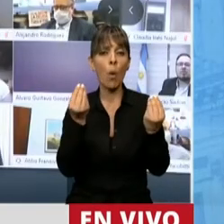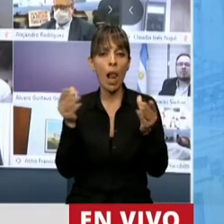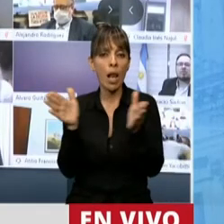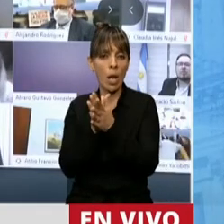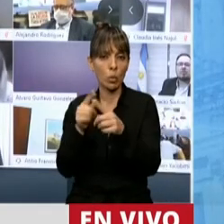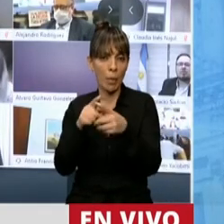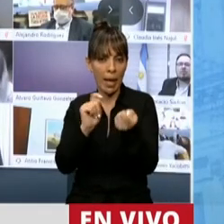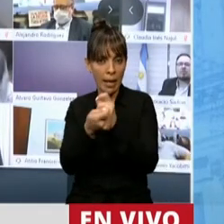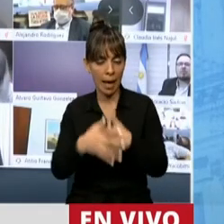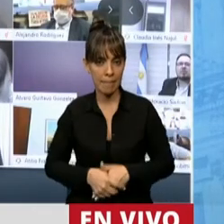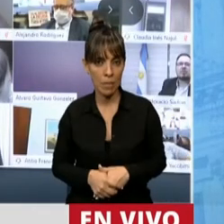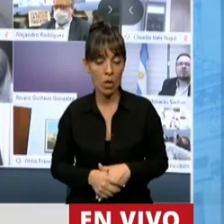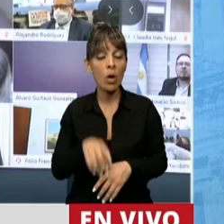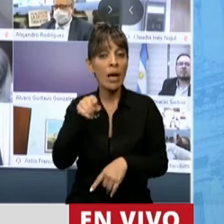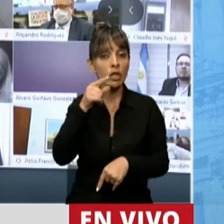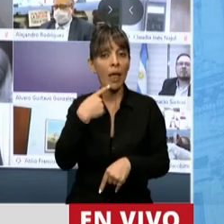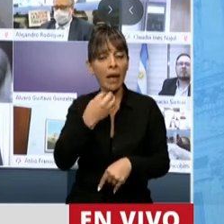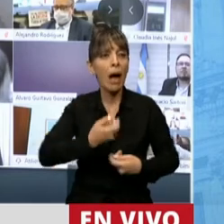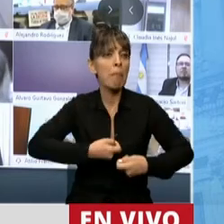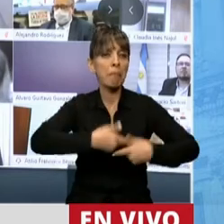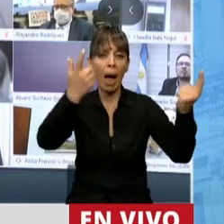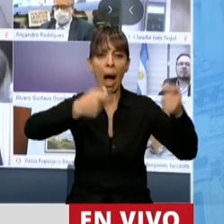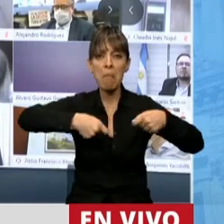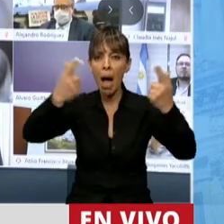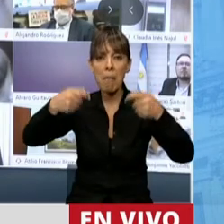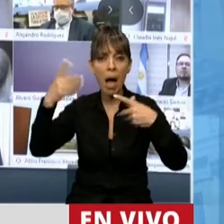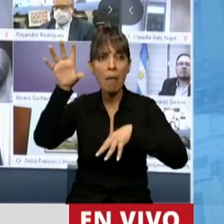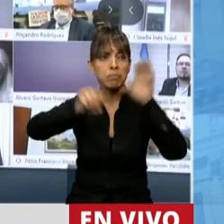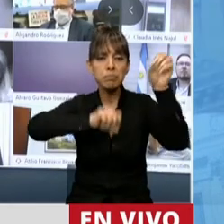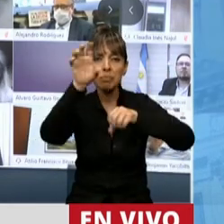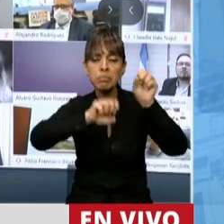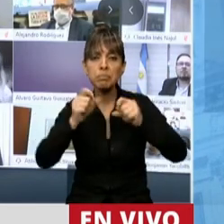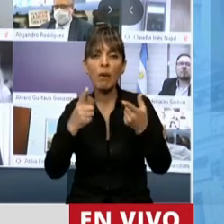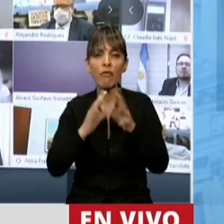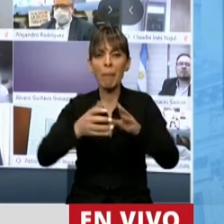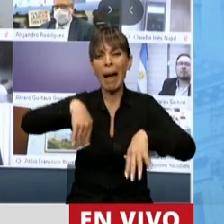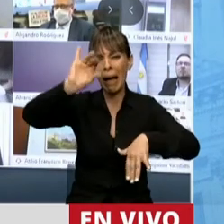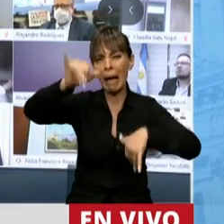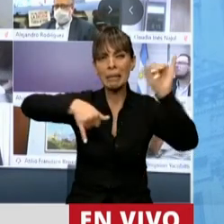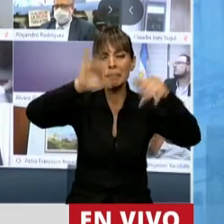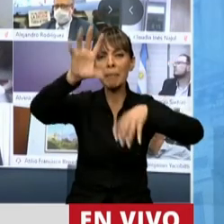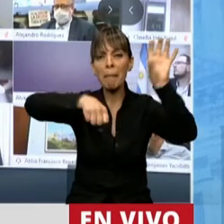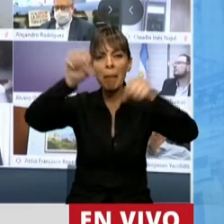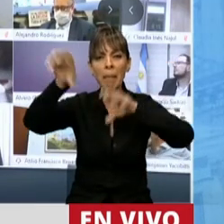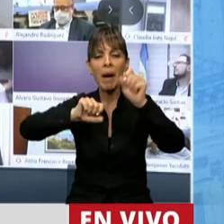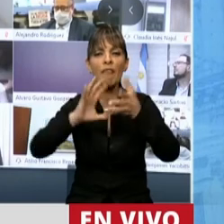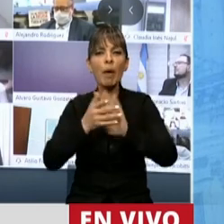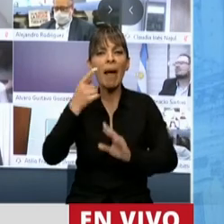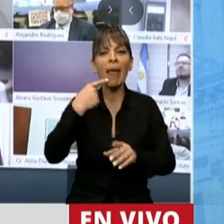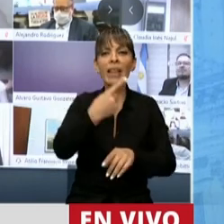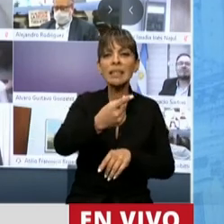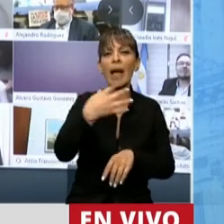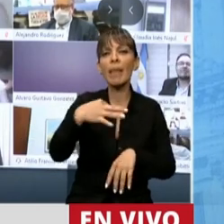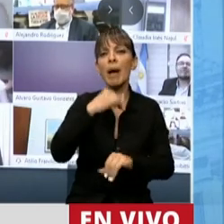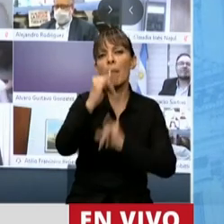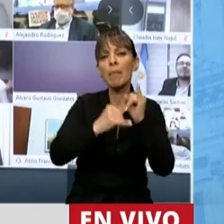entre los cuales decidió abrir las importaciones de una manera desmedida que estaba representada por aquella idea que venía a explicarnos o a